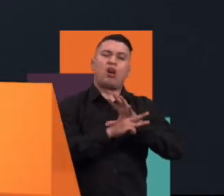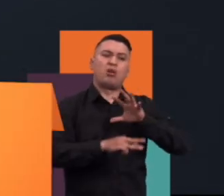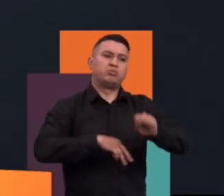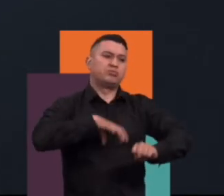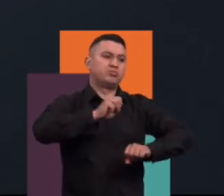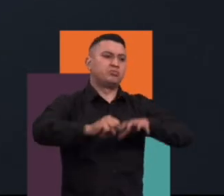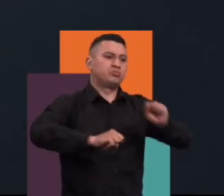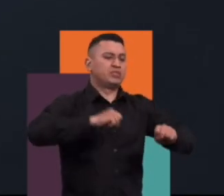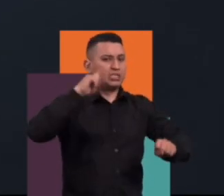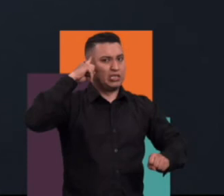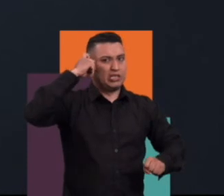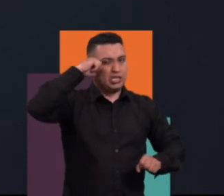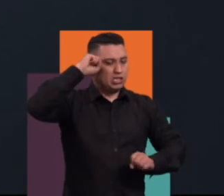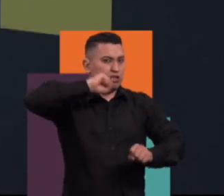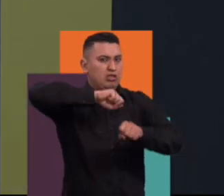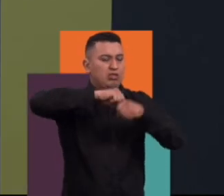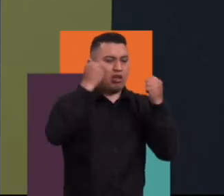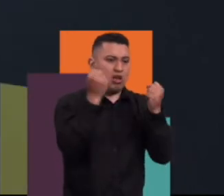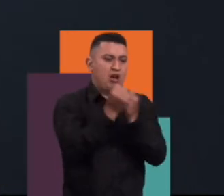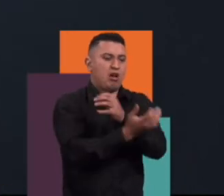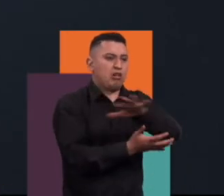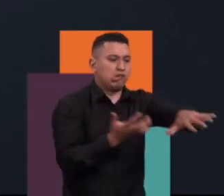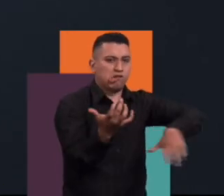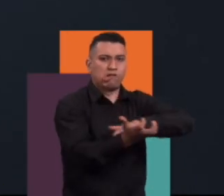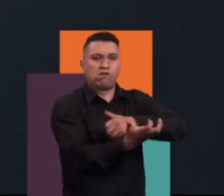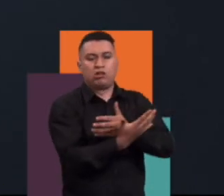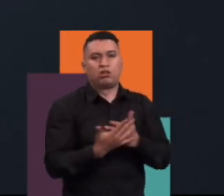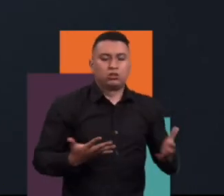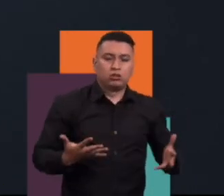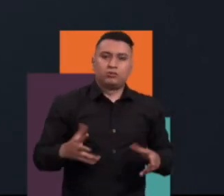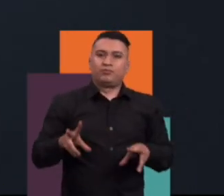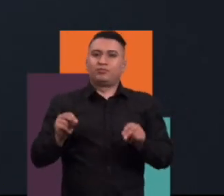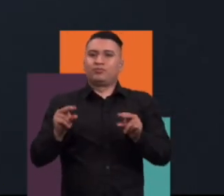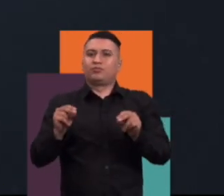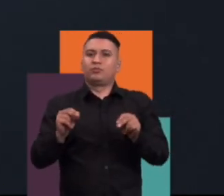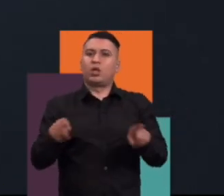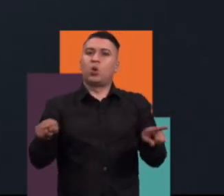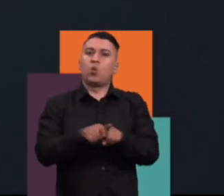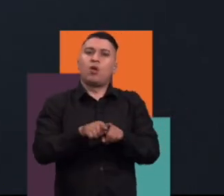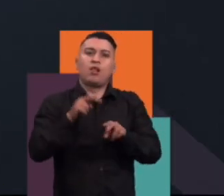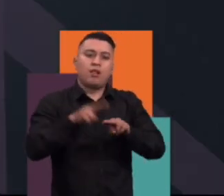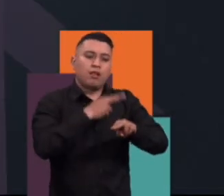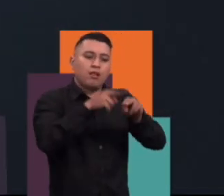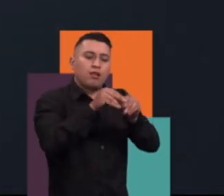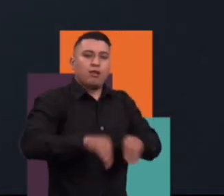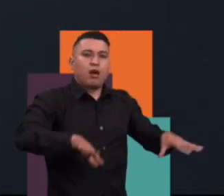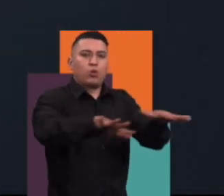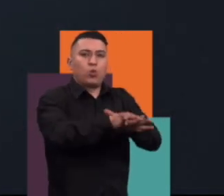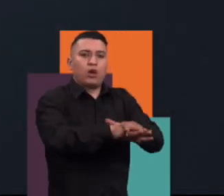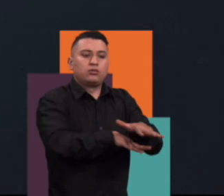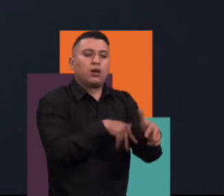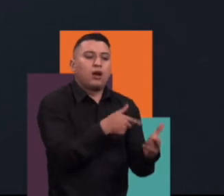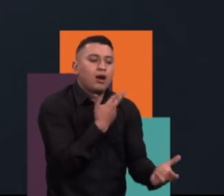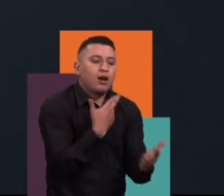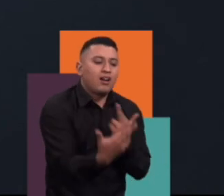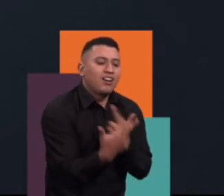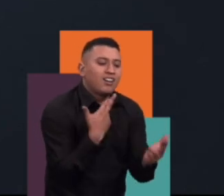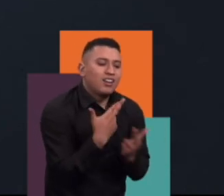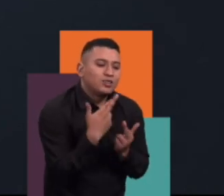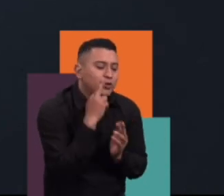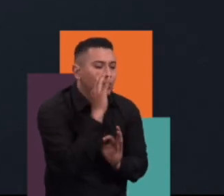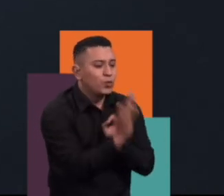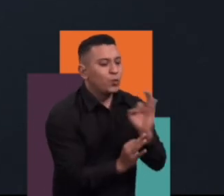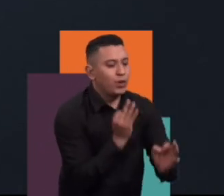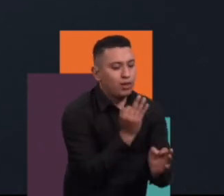permita disminuir los riesgos de pandemias, que nos permita una mejor relación con el medio